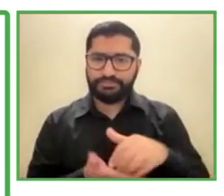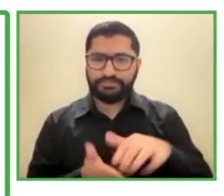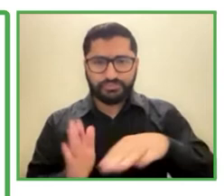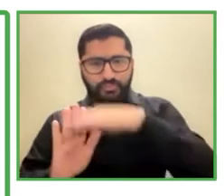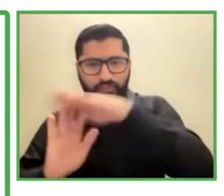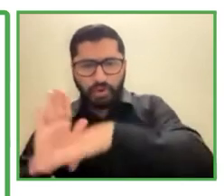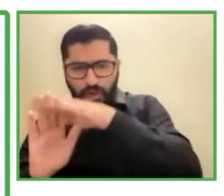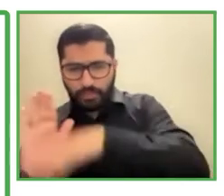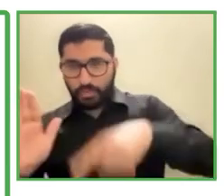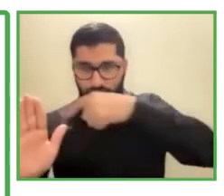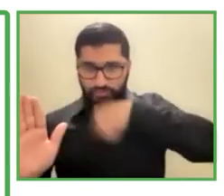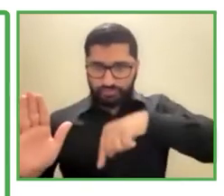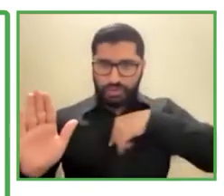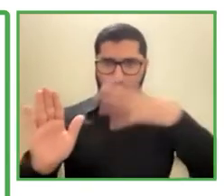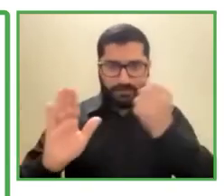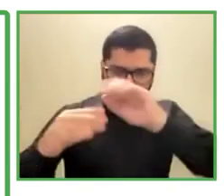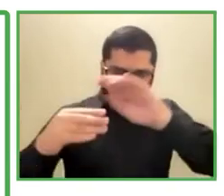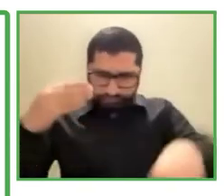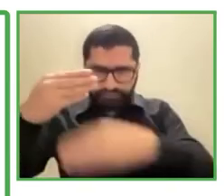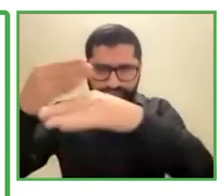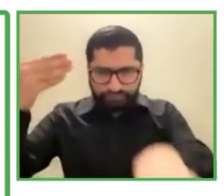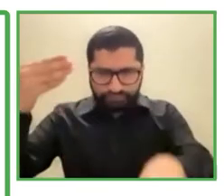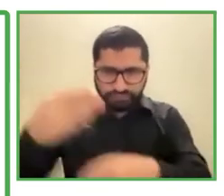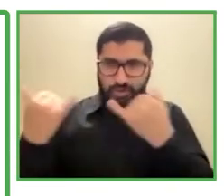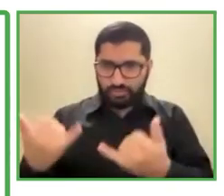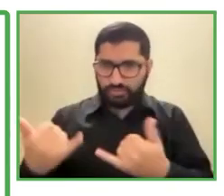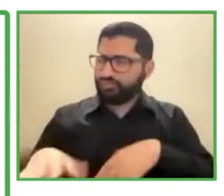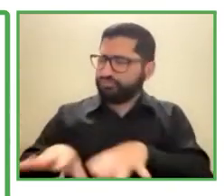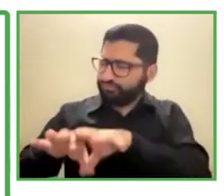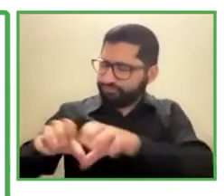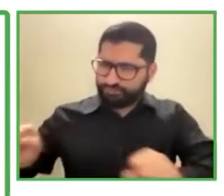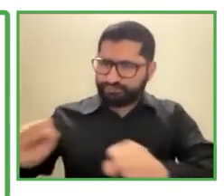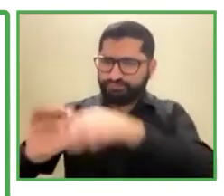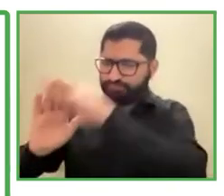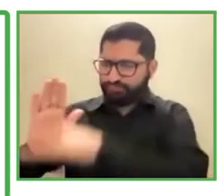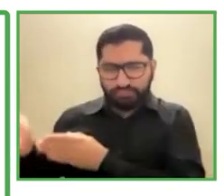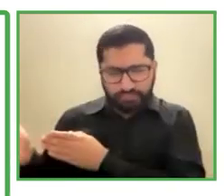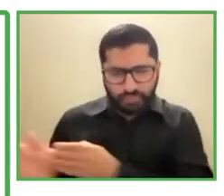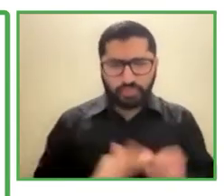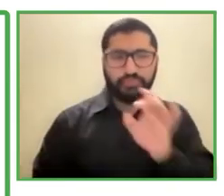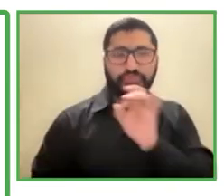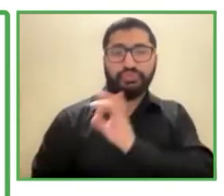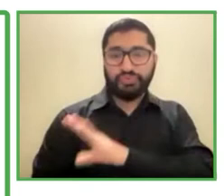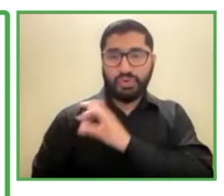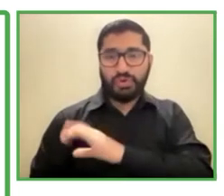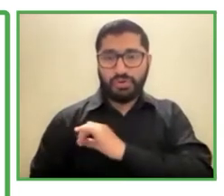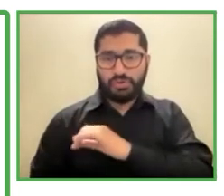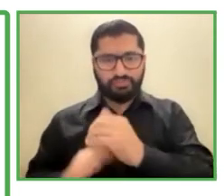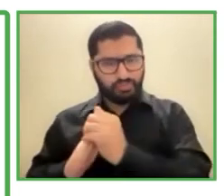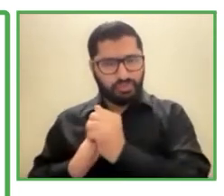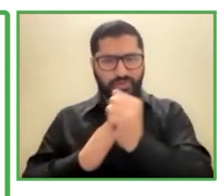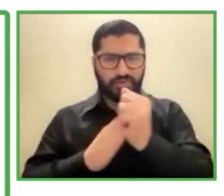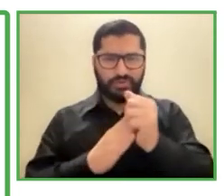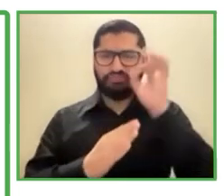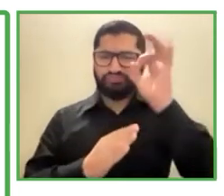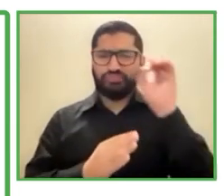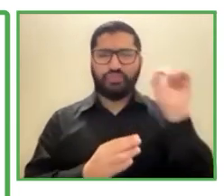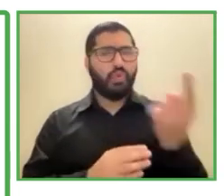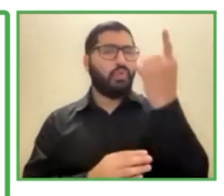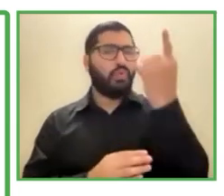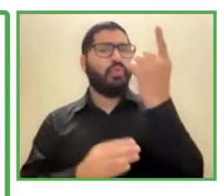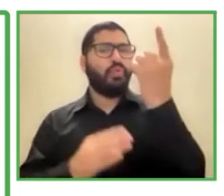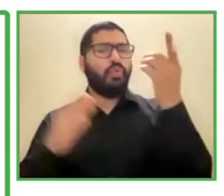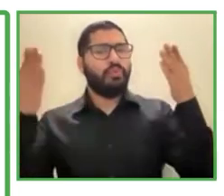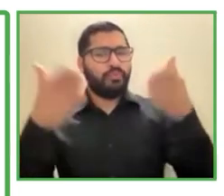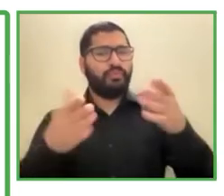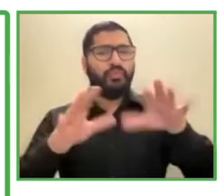Productividad, ¿no es cierto?, que en Chile lo lidera Fundación Descúbreme, y también, ¿no es cierto?, el Banco Interamericano de Desarrollo.